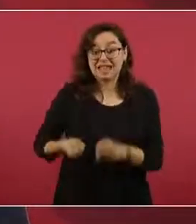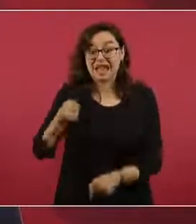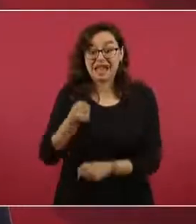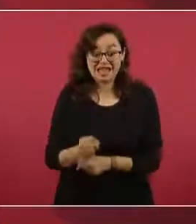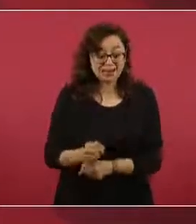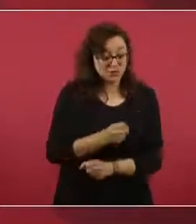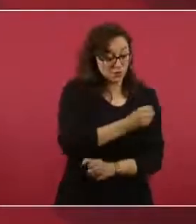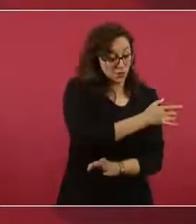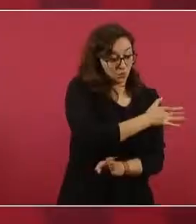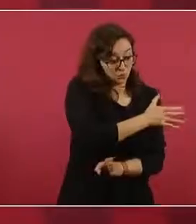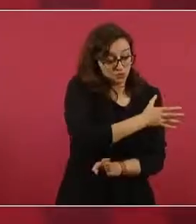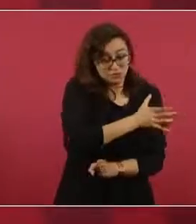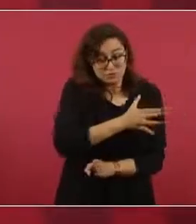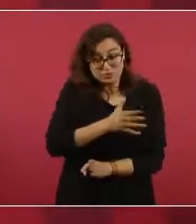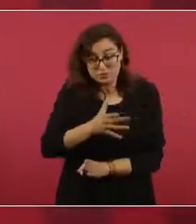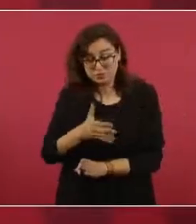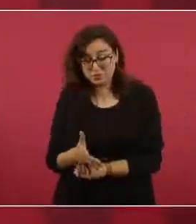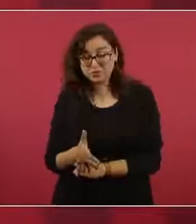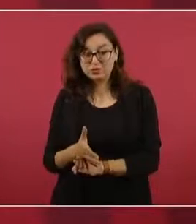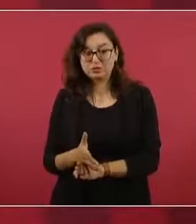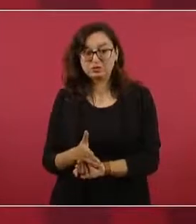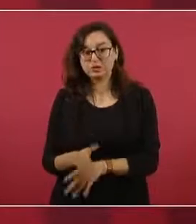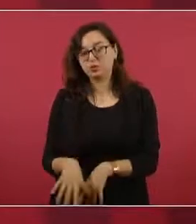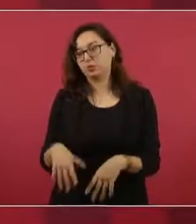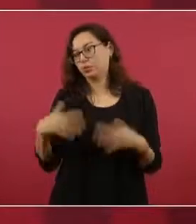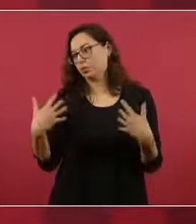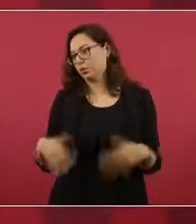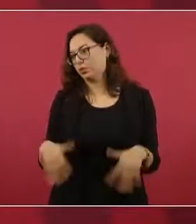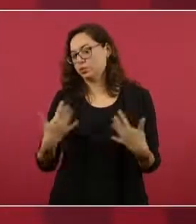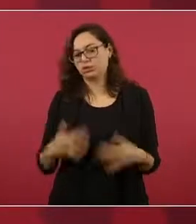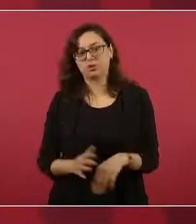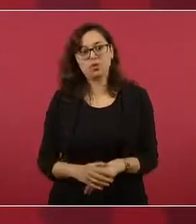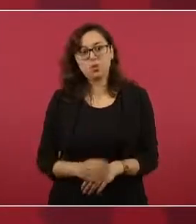generación,